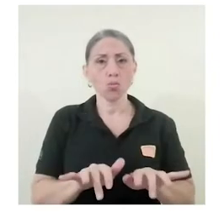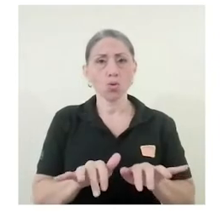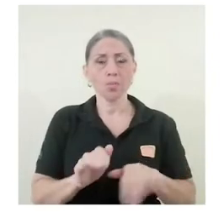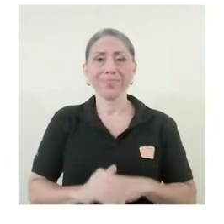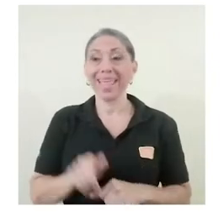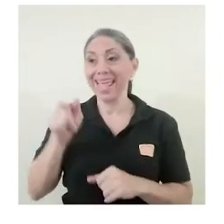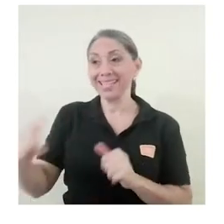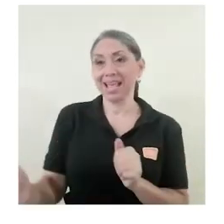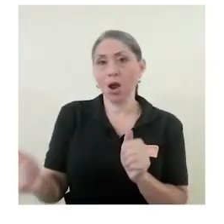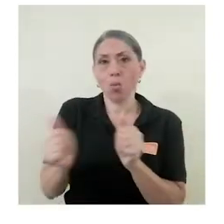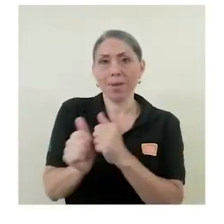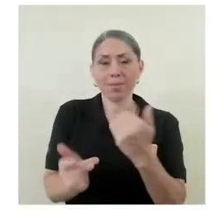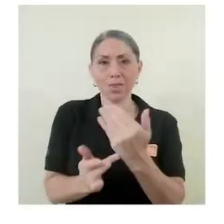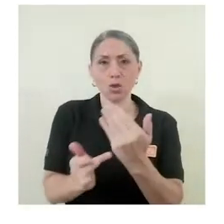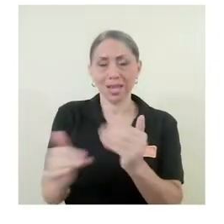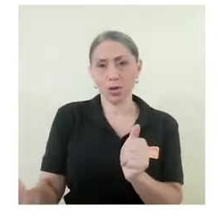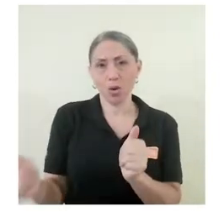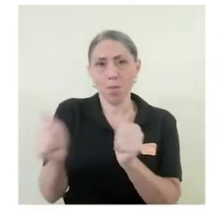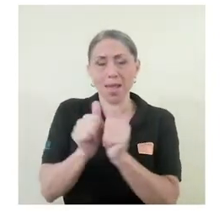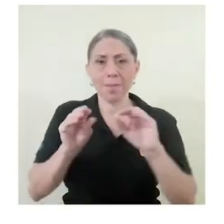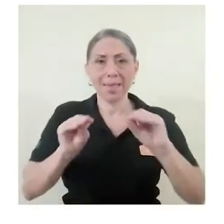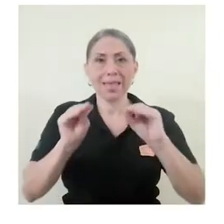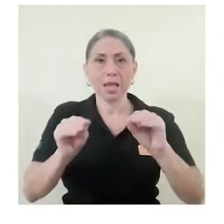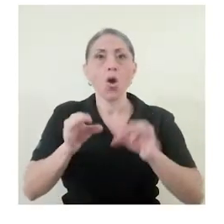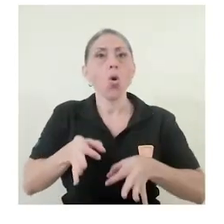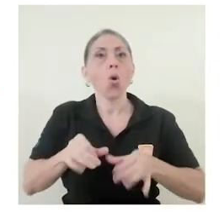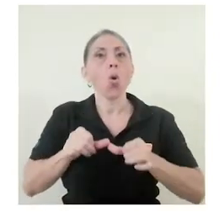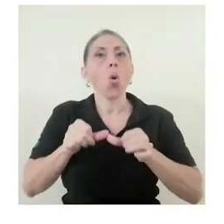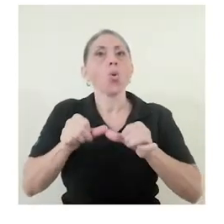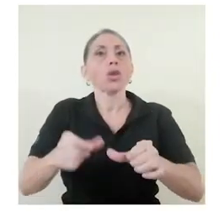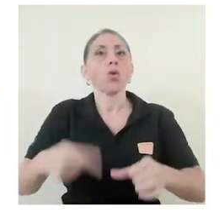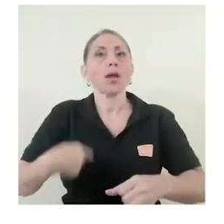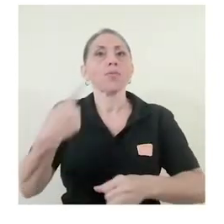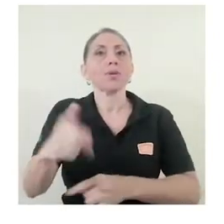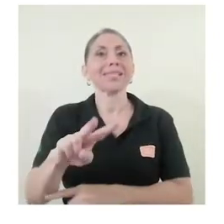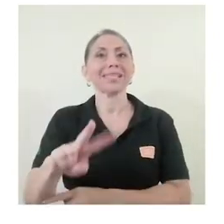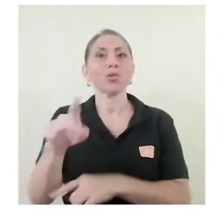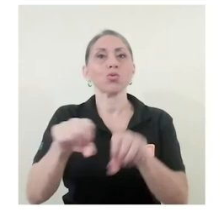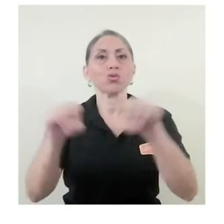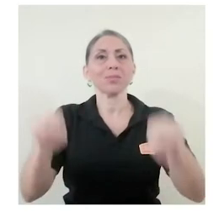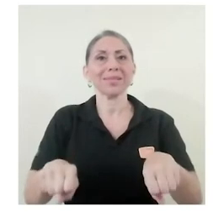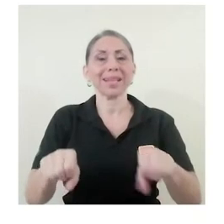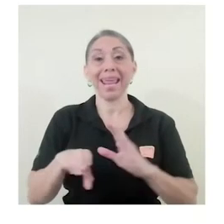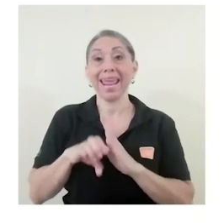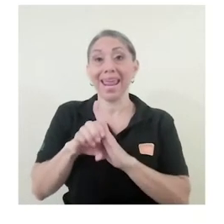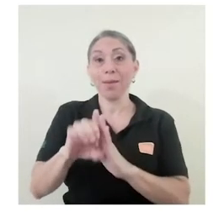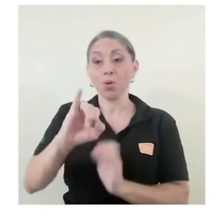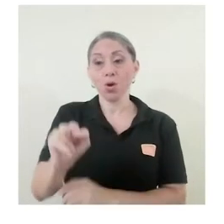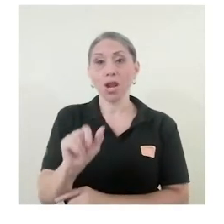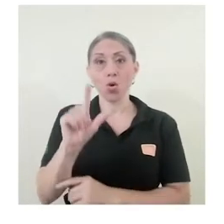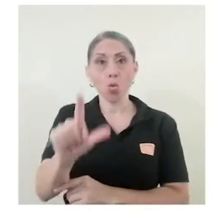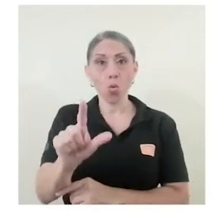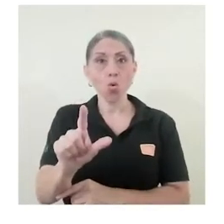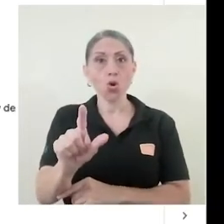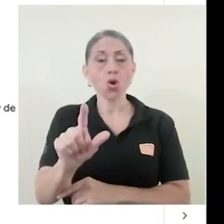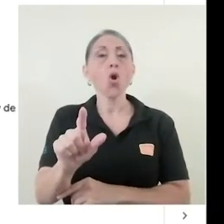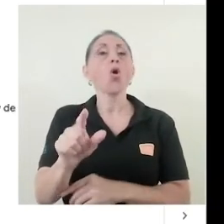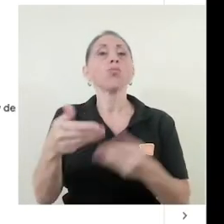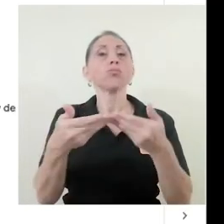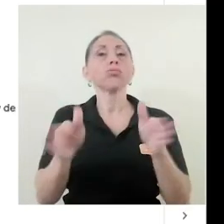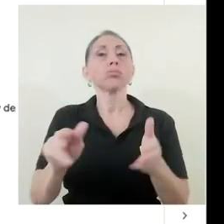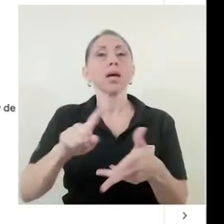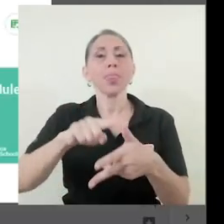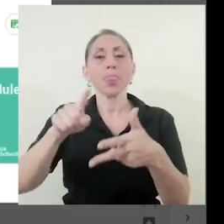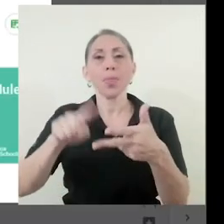acompañamiento técnico pedagógico se extenderá en el segundo semestre. Por ejemplo, solo en el mes de julio se habilitarán